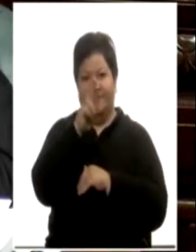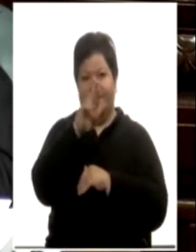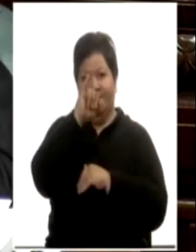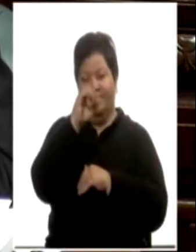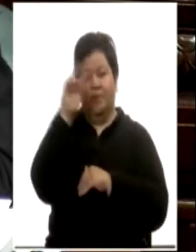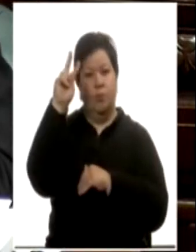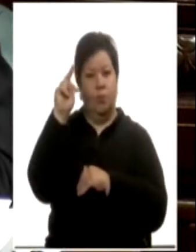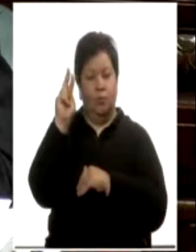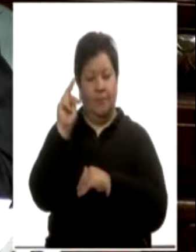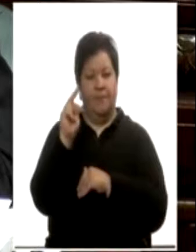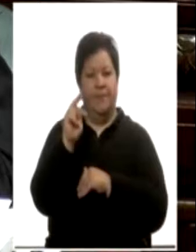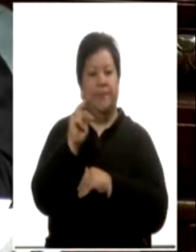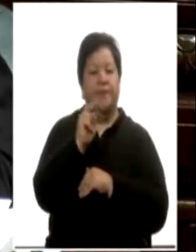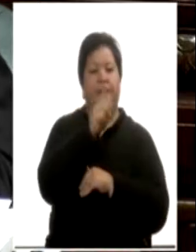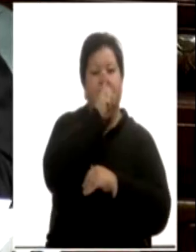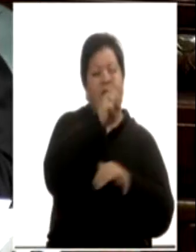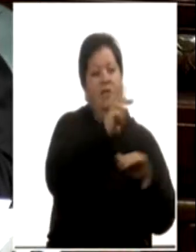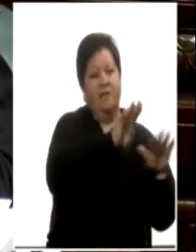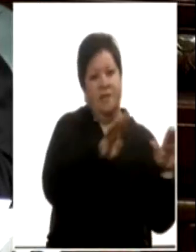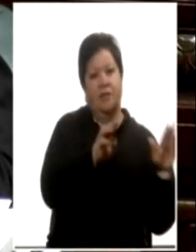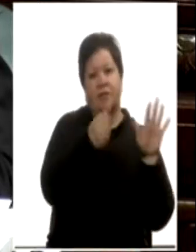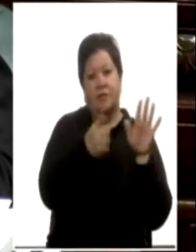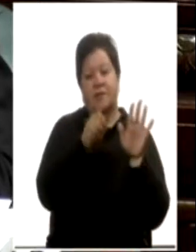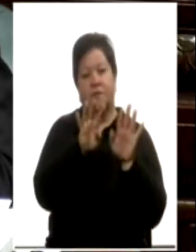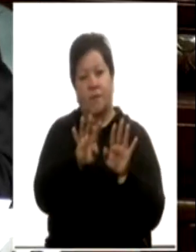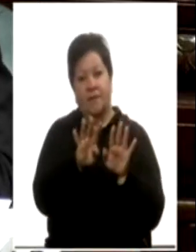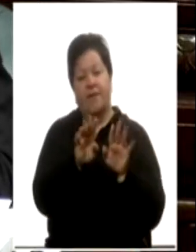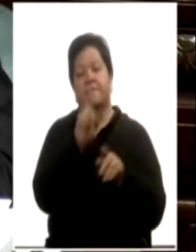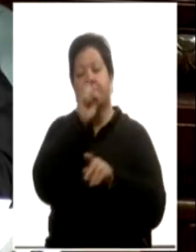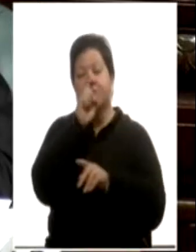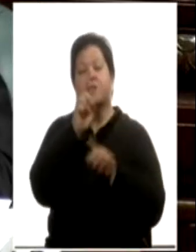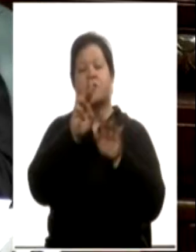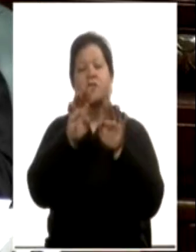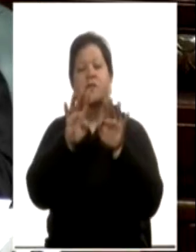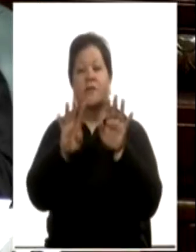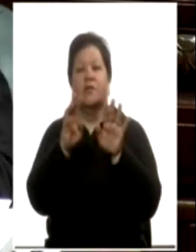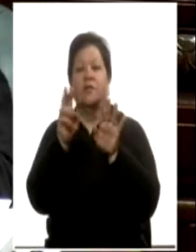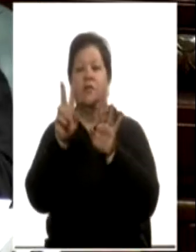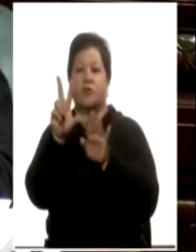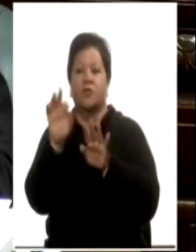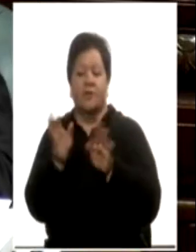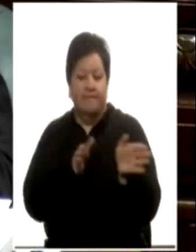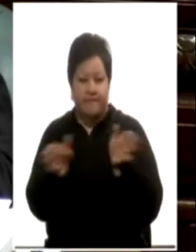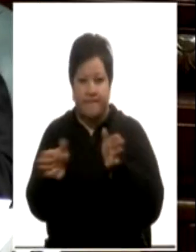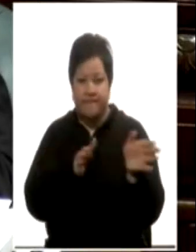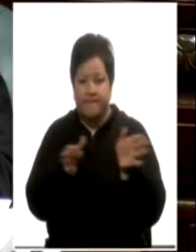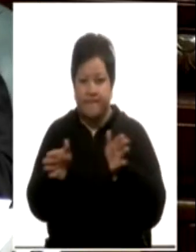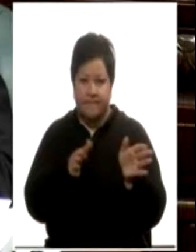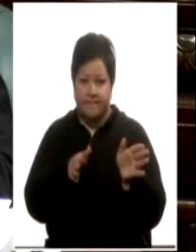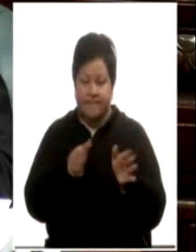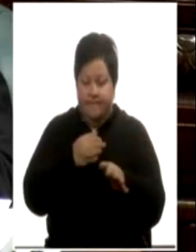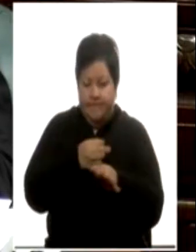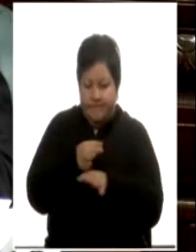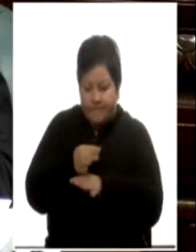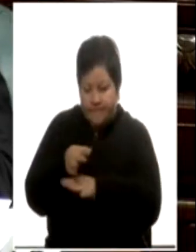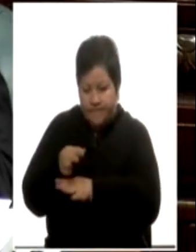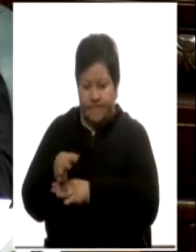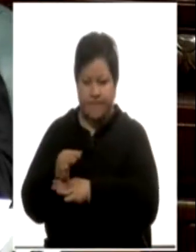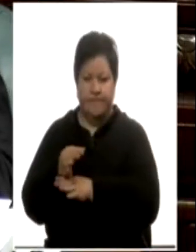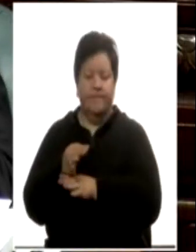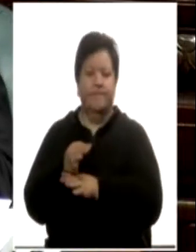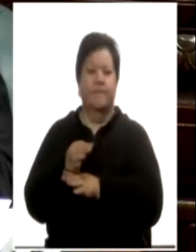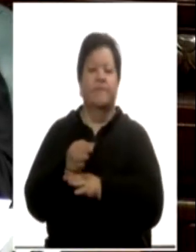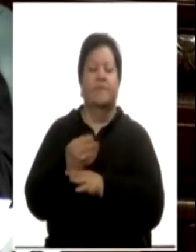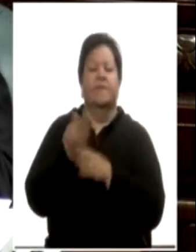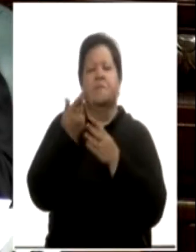forma entre los años 1969 y 1980. Sus obras se expresan con diversos materiales,